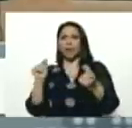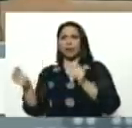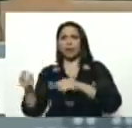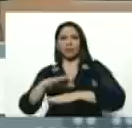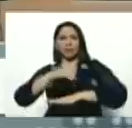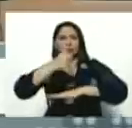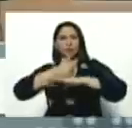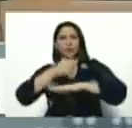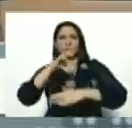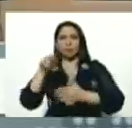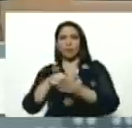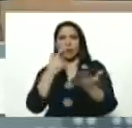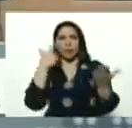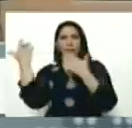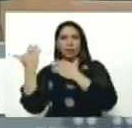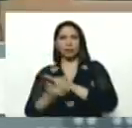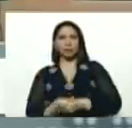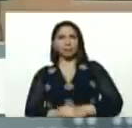adelante.